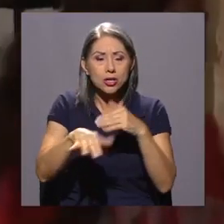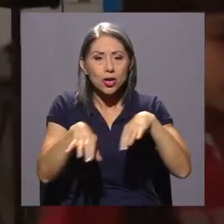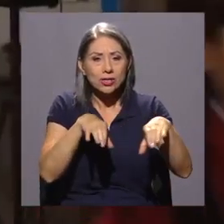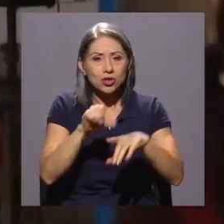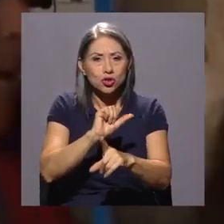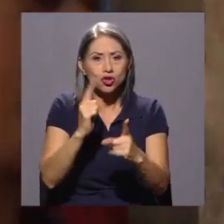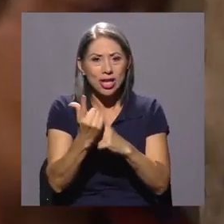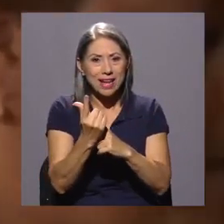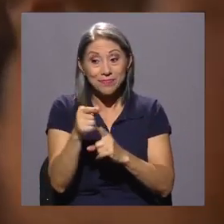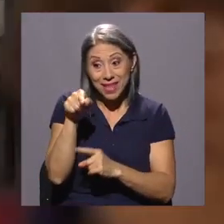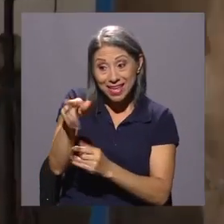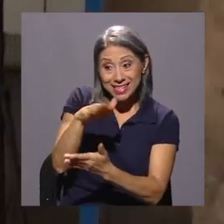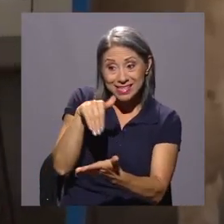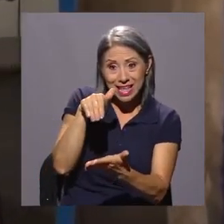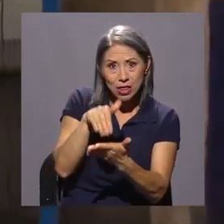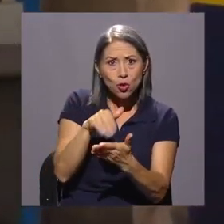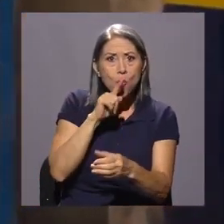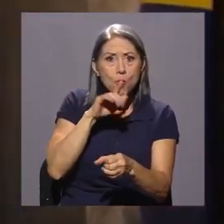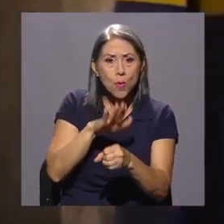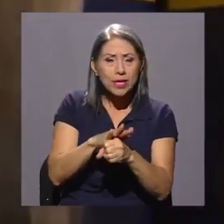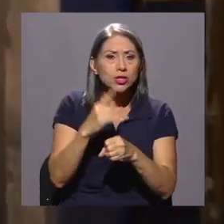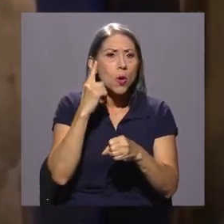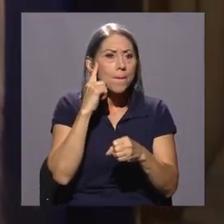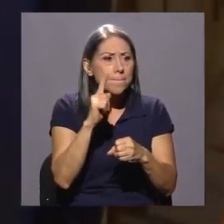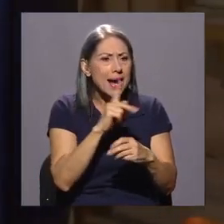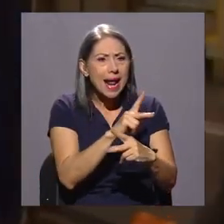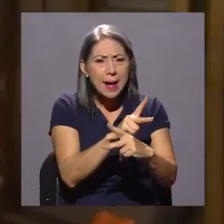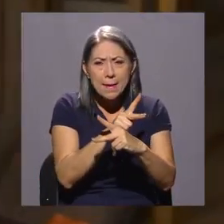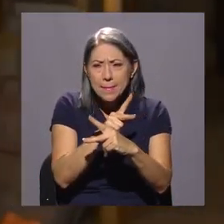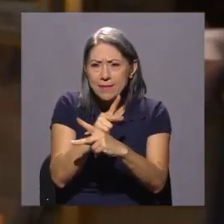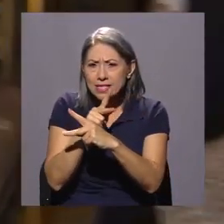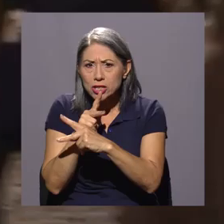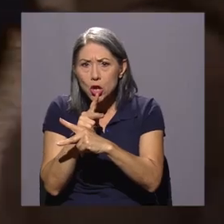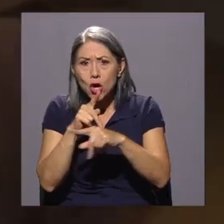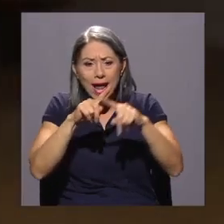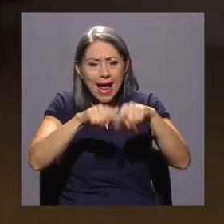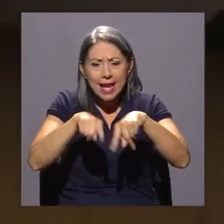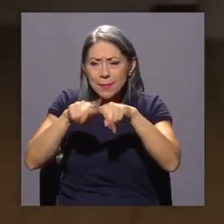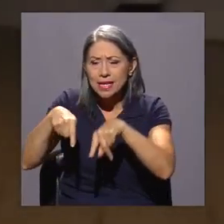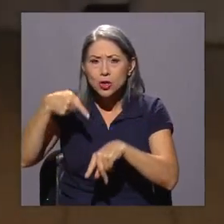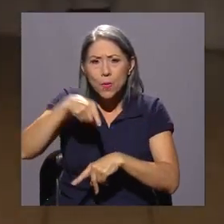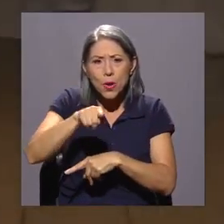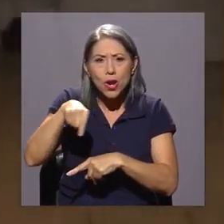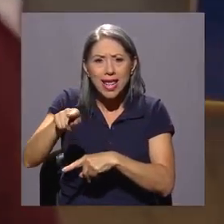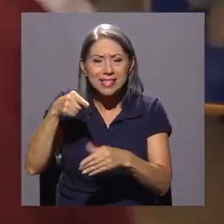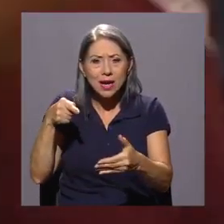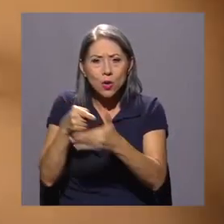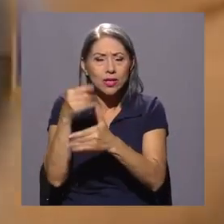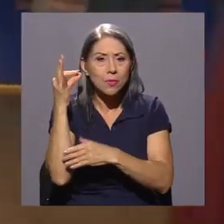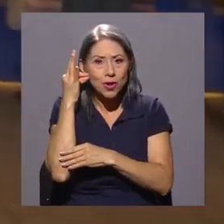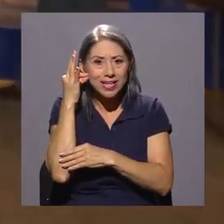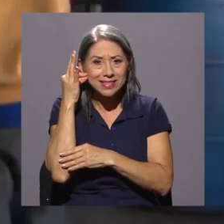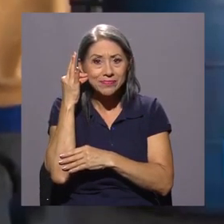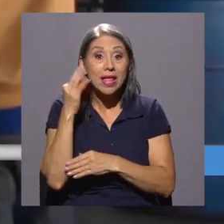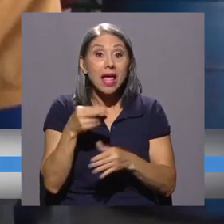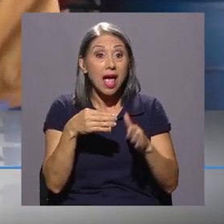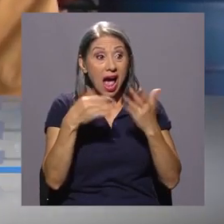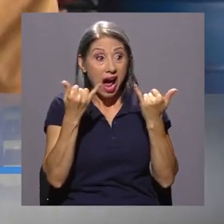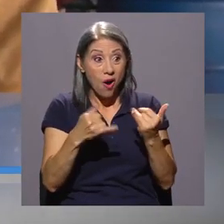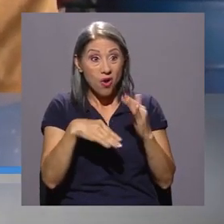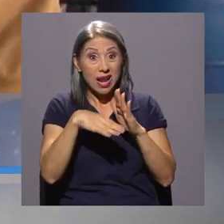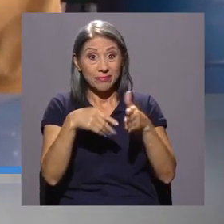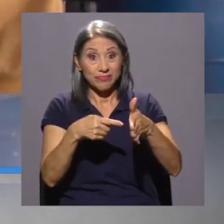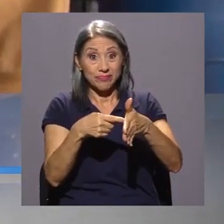lleno el cupo del curso, a pesar de que damos un espacio de como tres días. Ha sido muy cotizado. Este curso se